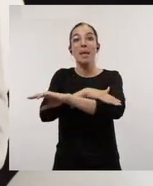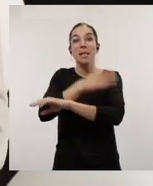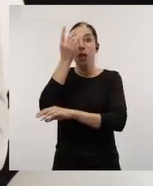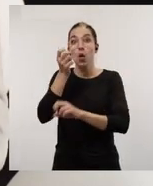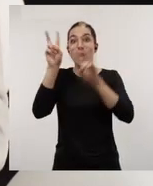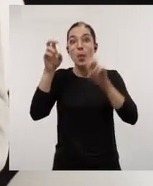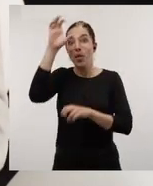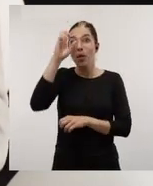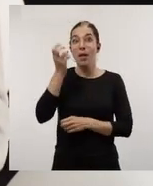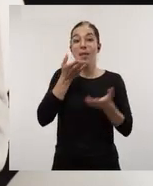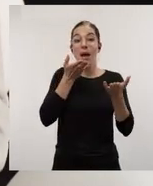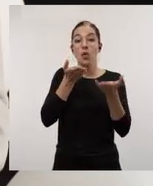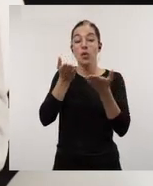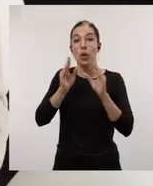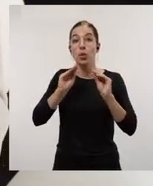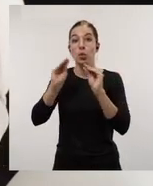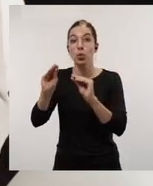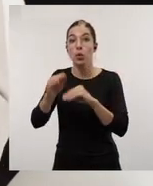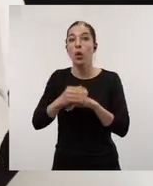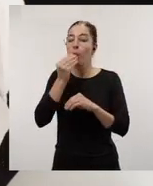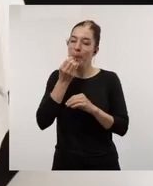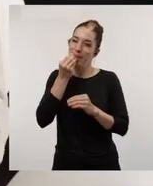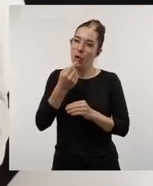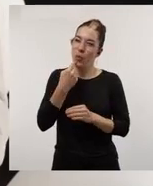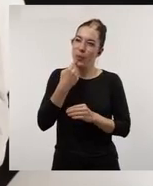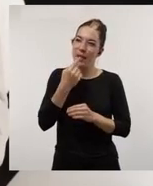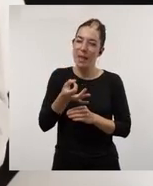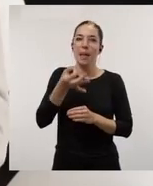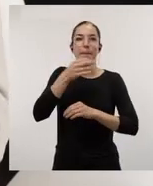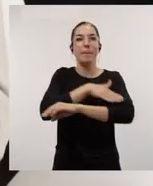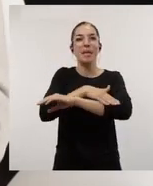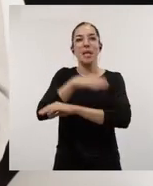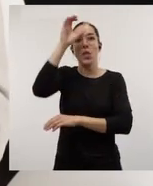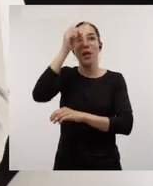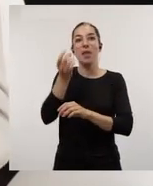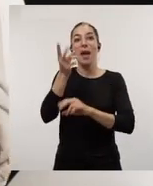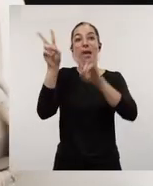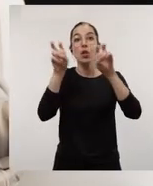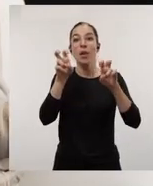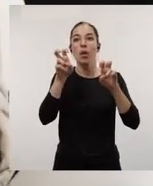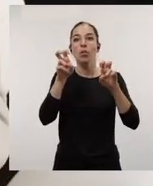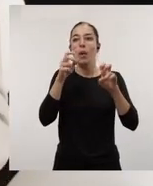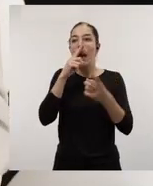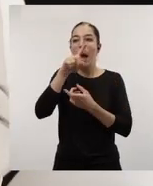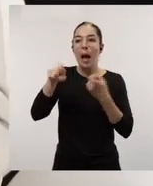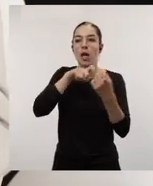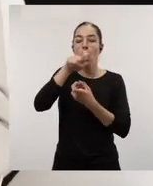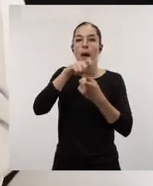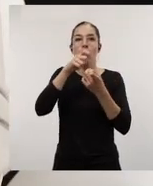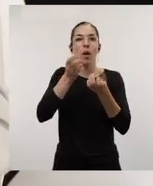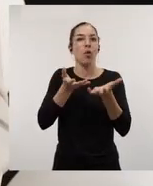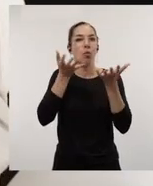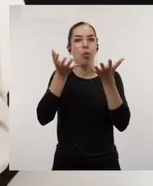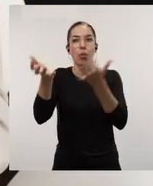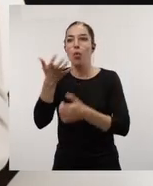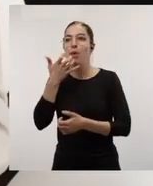Innovación y Ciencia, o mejor dicho, de Ciencia e Innovación, publica cada año,